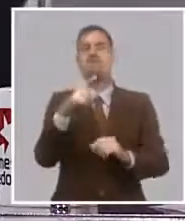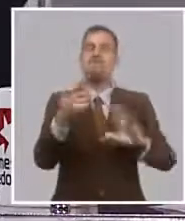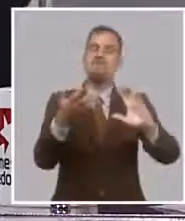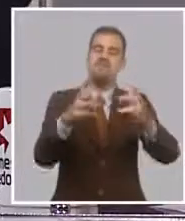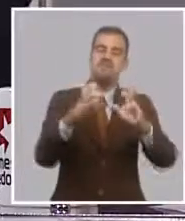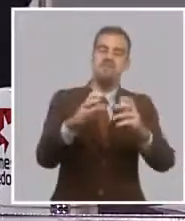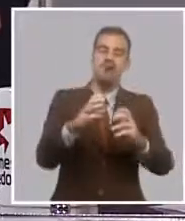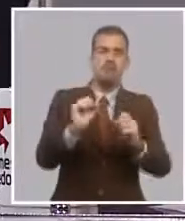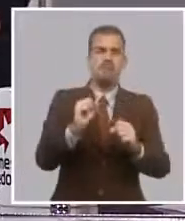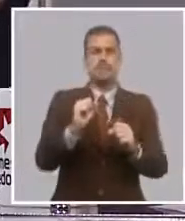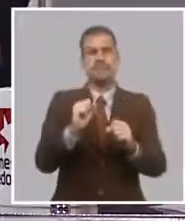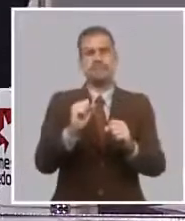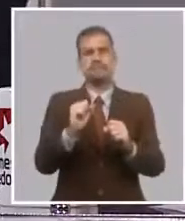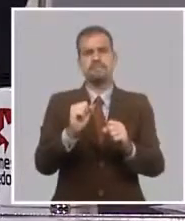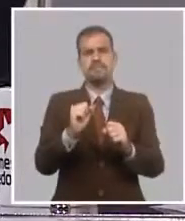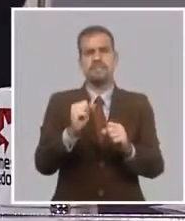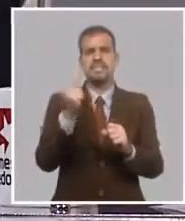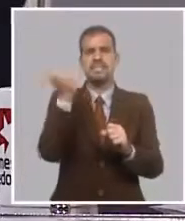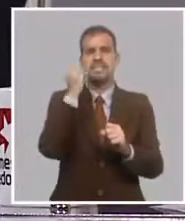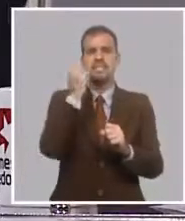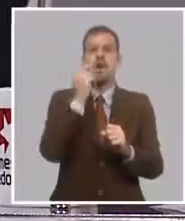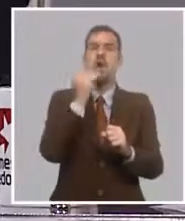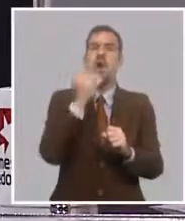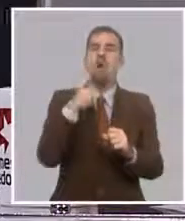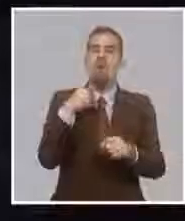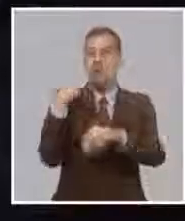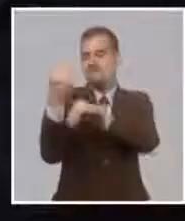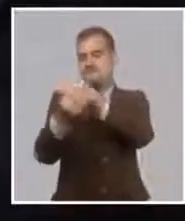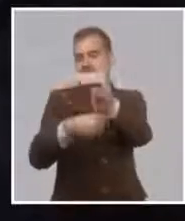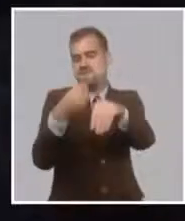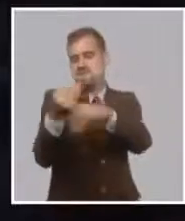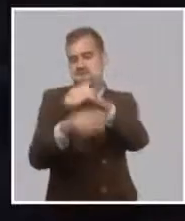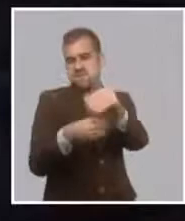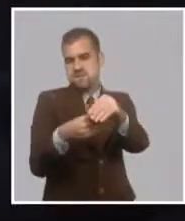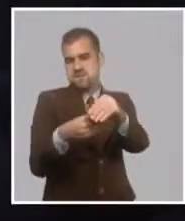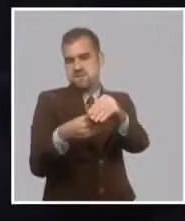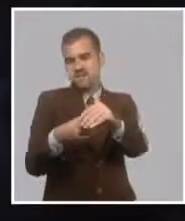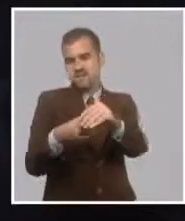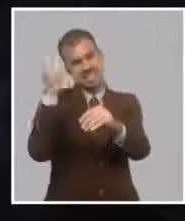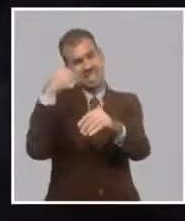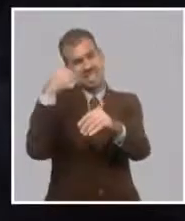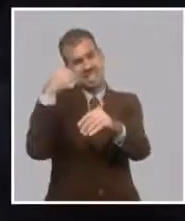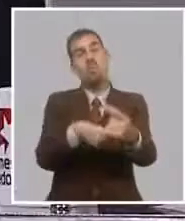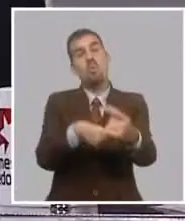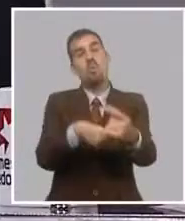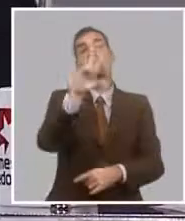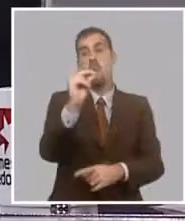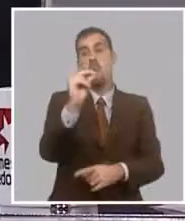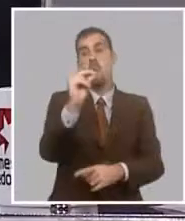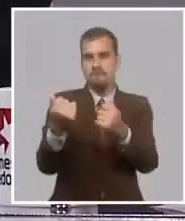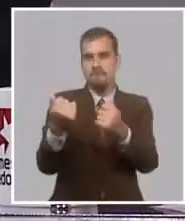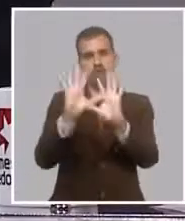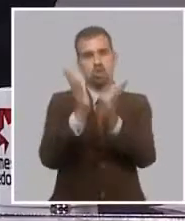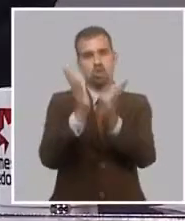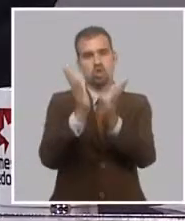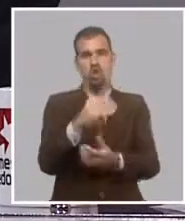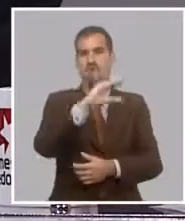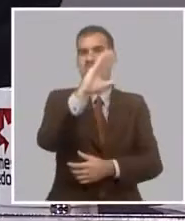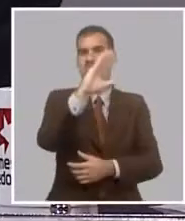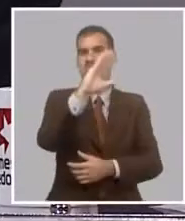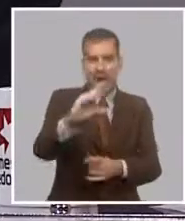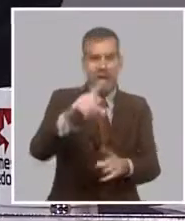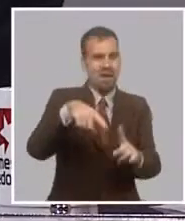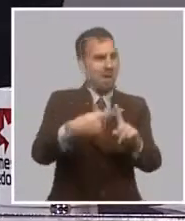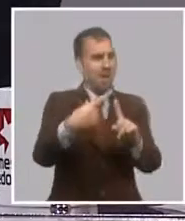puente para el proceso de transición. Adaptarse a las nuevas condiciones, los nuevos precios, que se ajustaron las fichas de